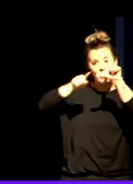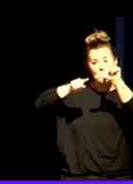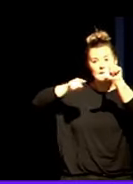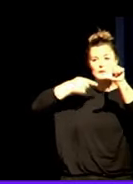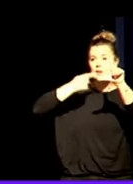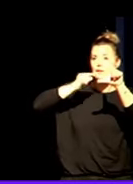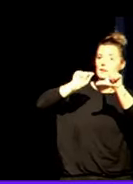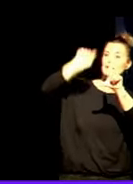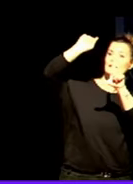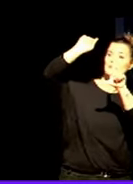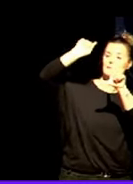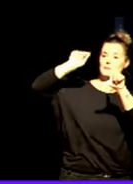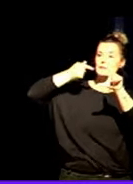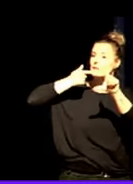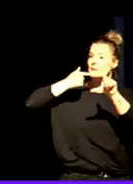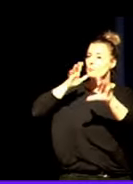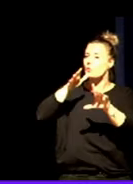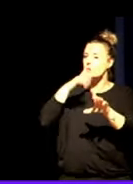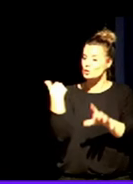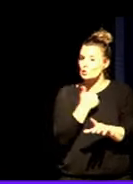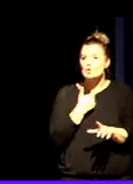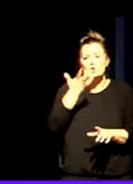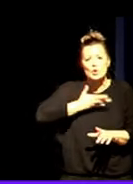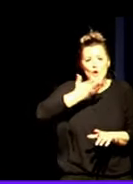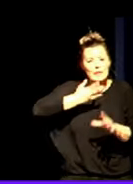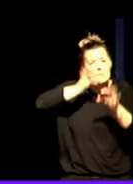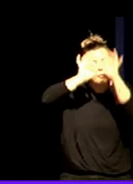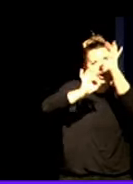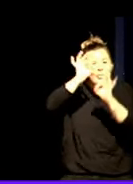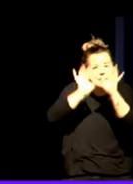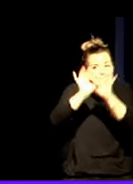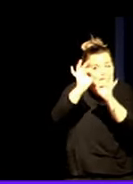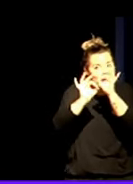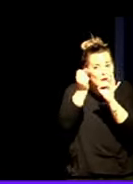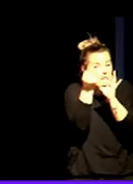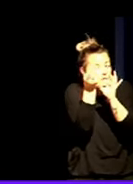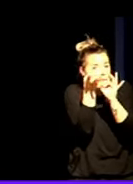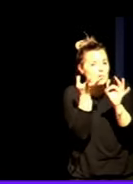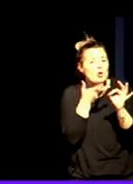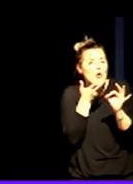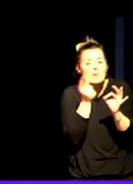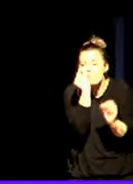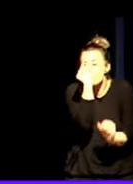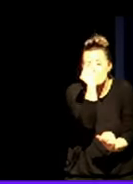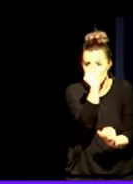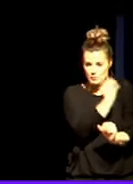mostraba porque somos conocedores de un pequeinísimo porcentaje de las tentativas reales que nos rodean